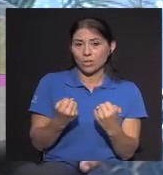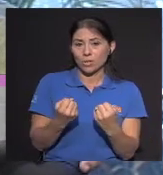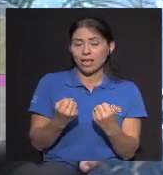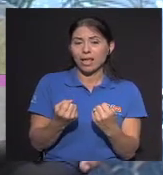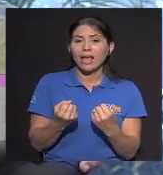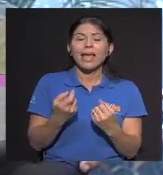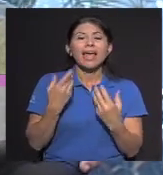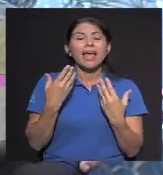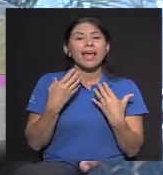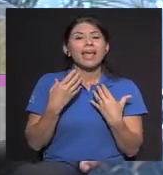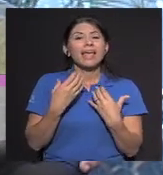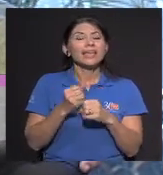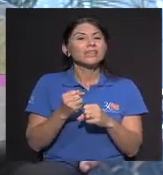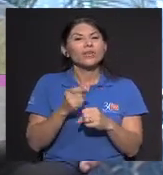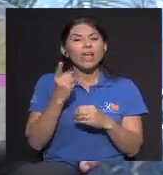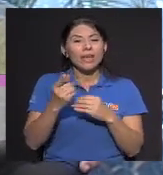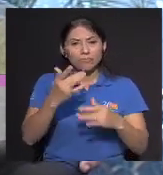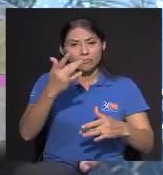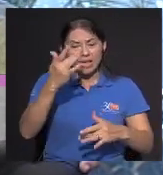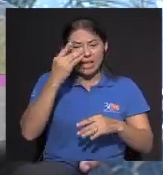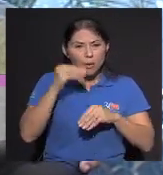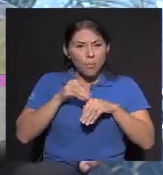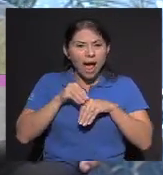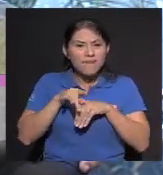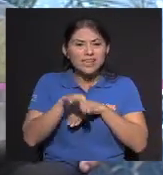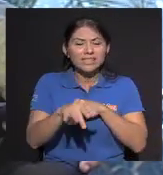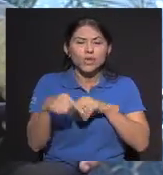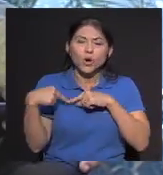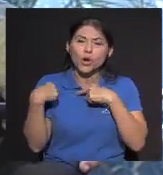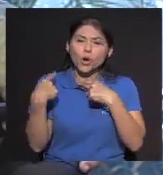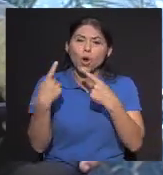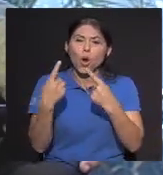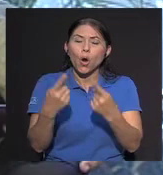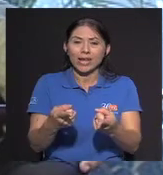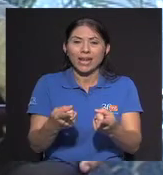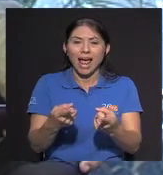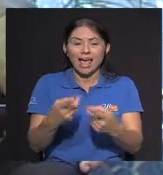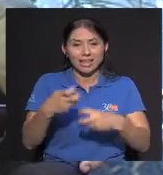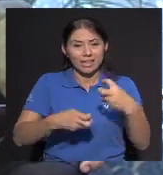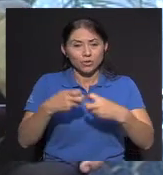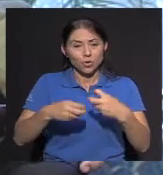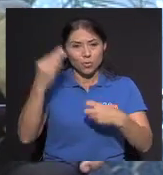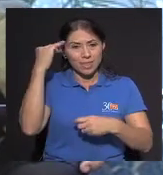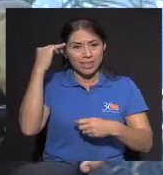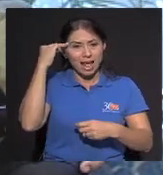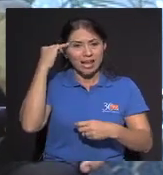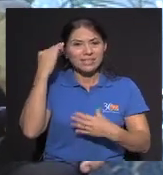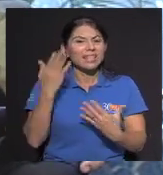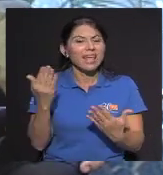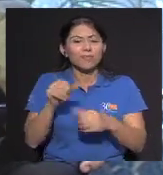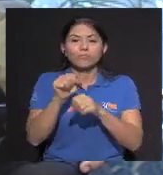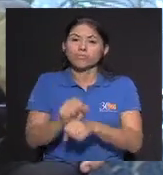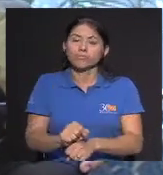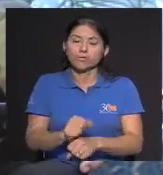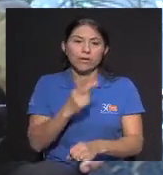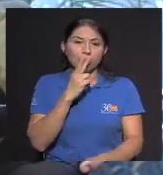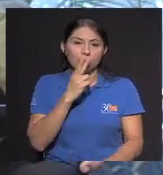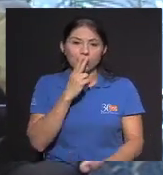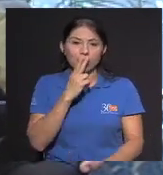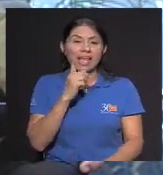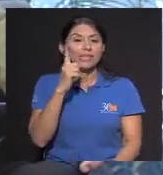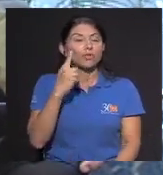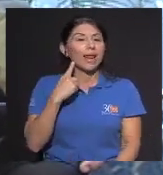Incluir La dependencia Del tabaco Como una afección crónica En la sección Correspondiente A trastornos mentales Es una